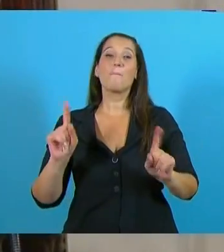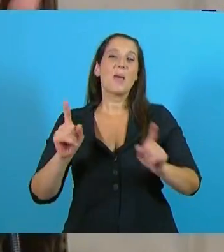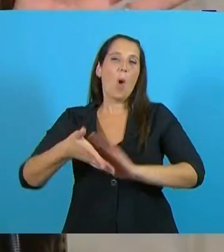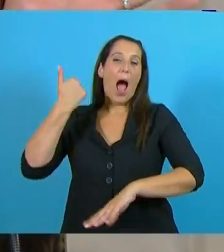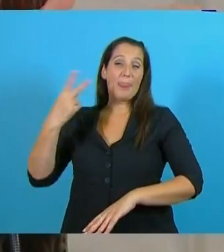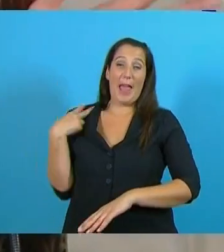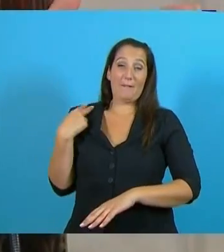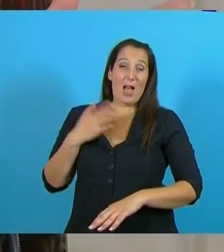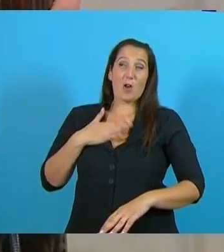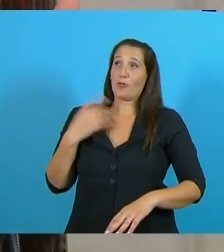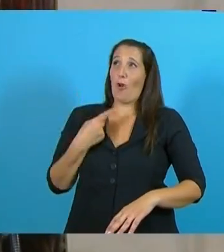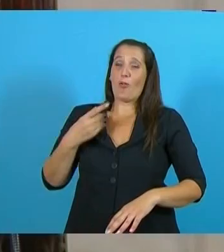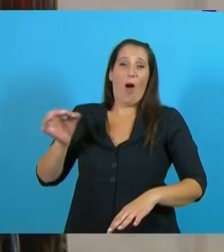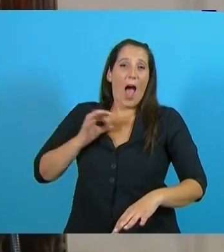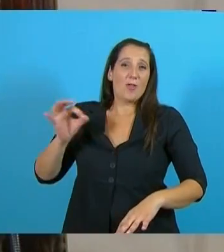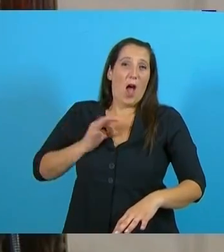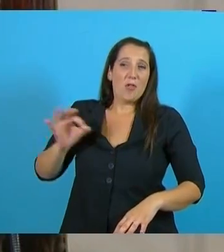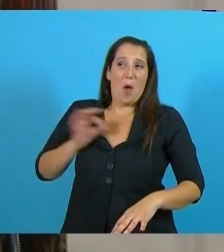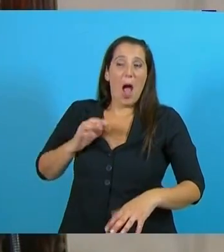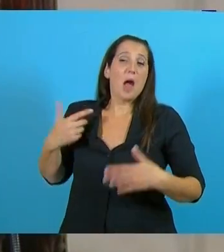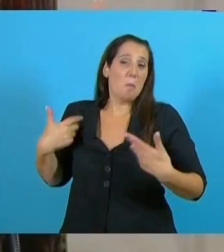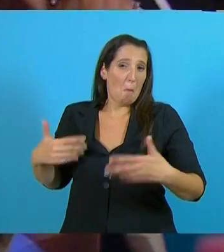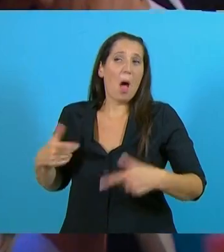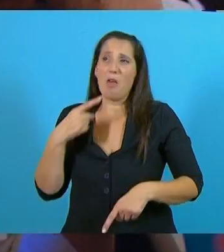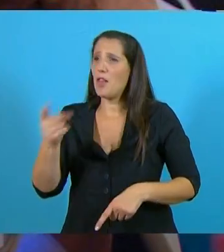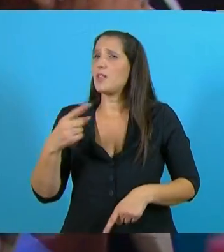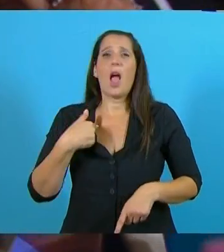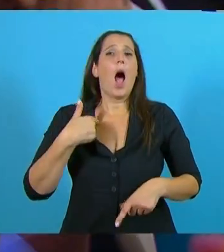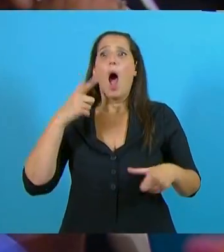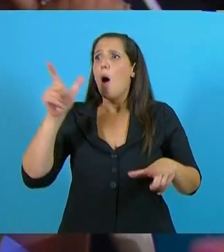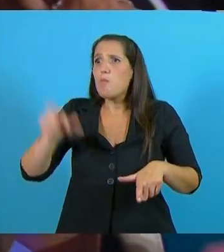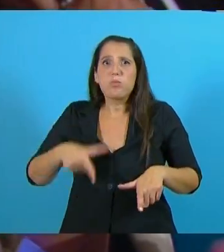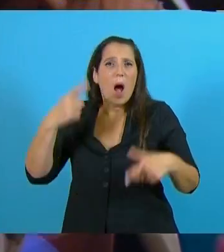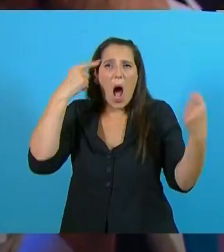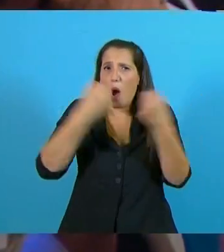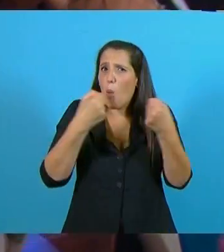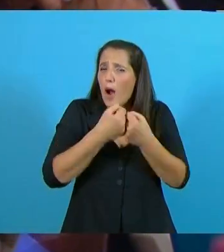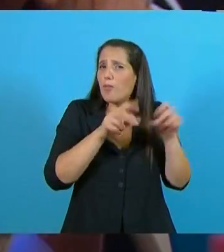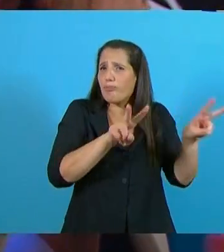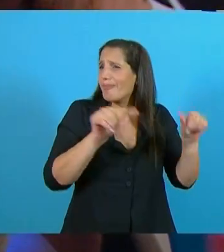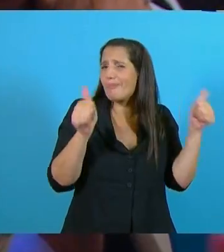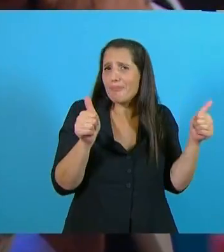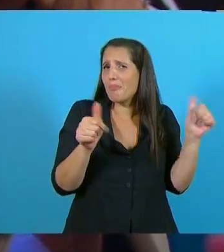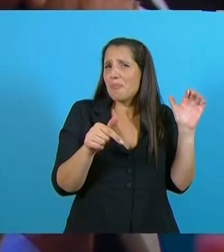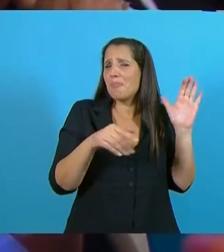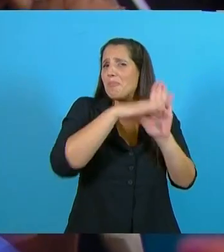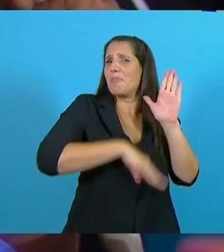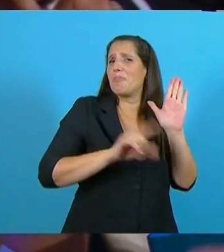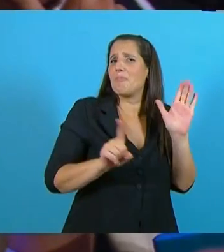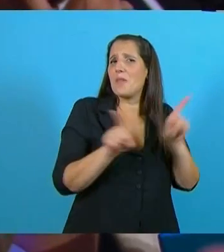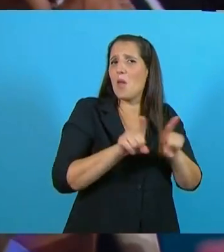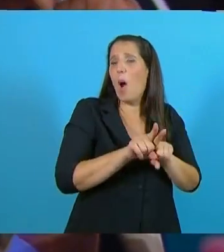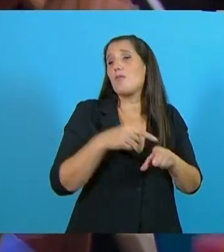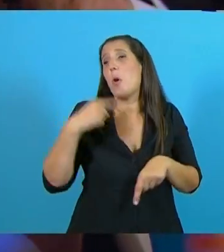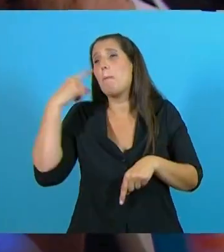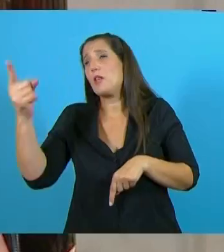durante tantas décadas, así que dijo que él compartía todos los principios de él, así que calculo que vos, como miembro del PRO